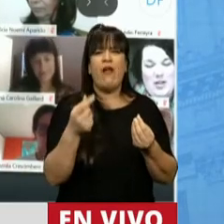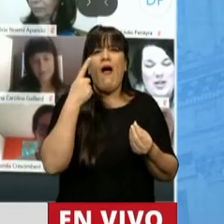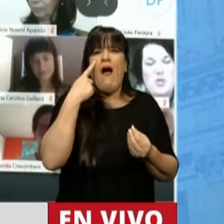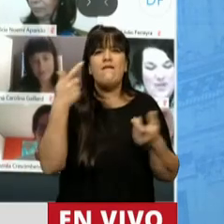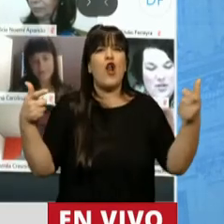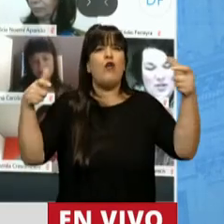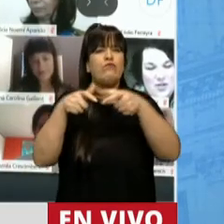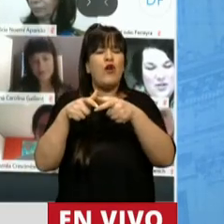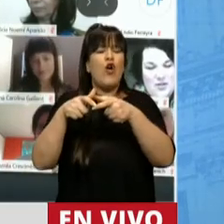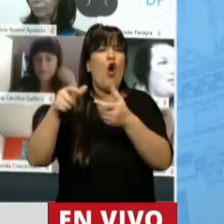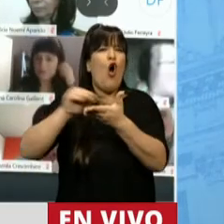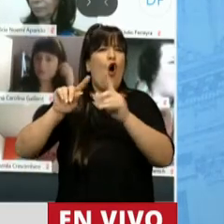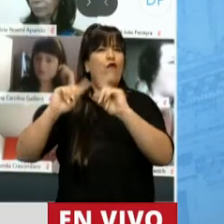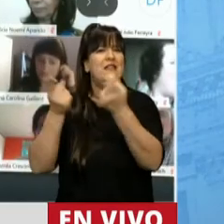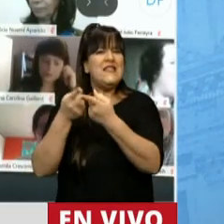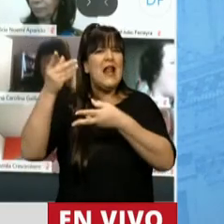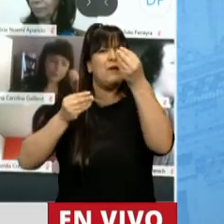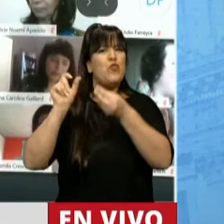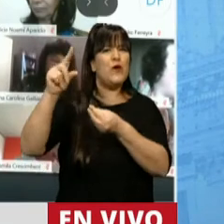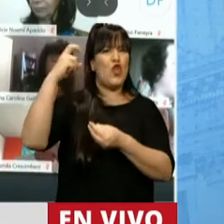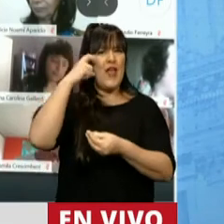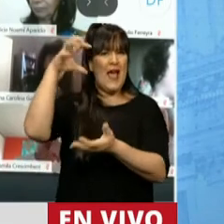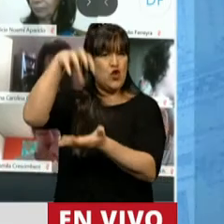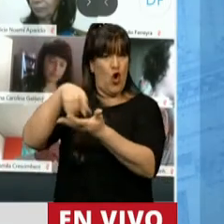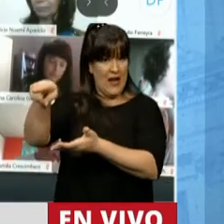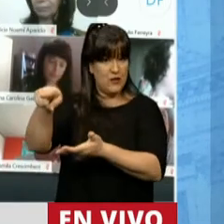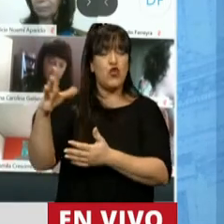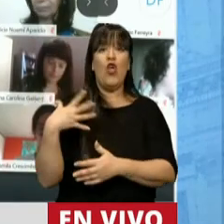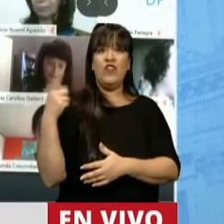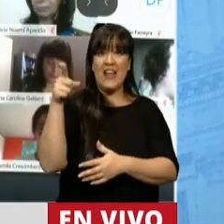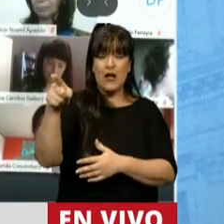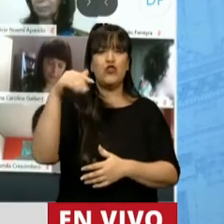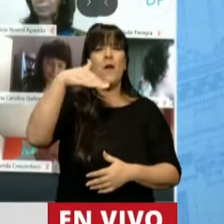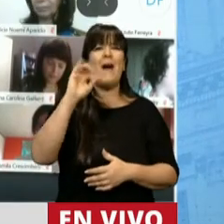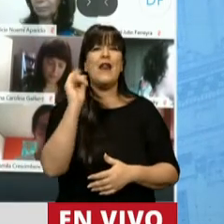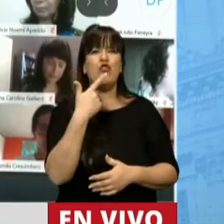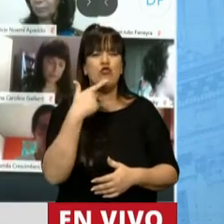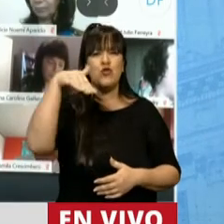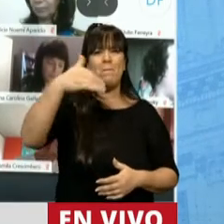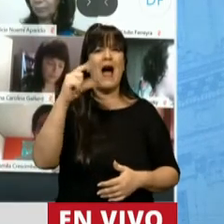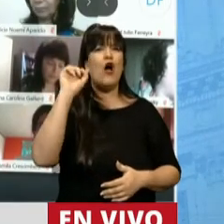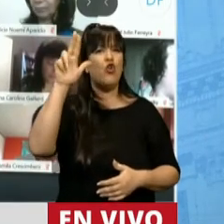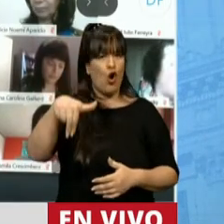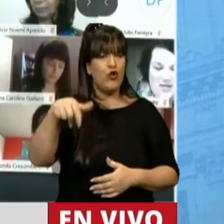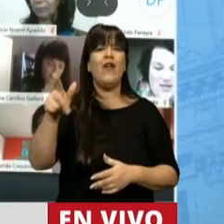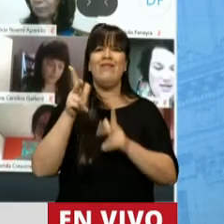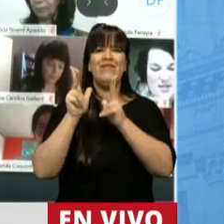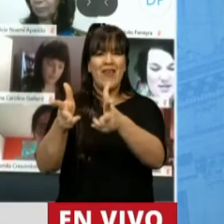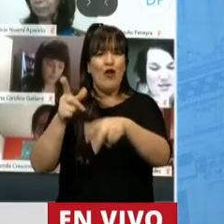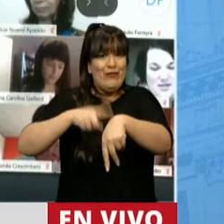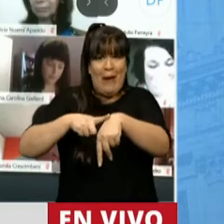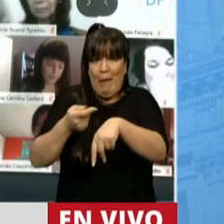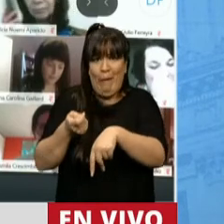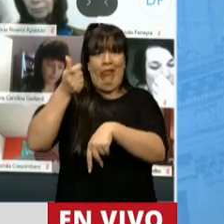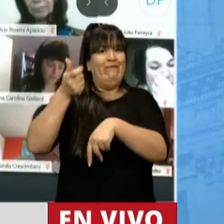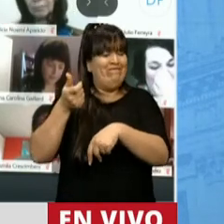Oficina de Presupuestos del Congreso. El director de la oficina, Marcos Macón, había planteado el escaso tiempo